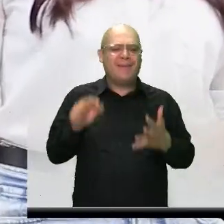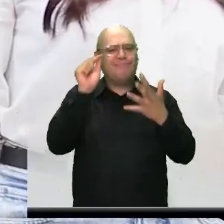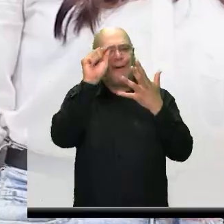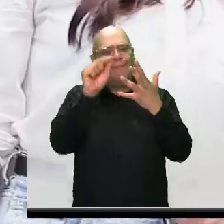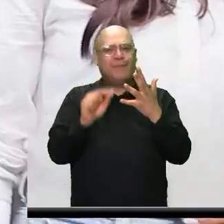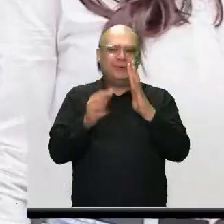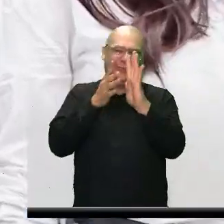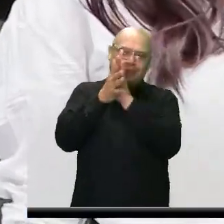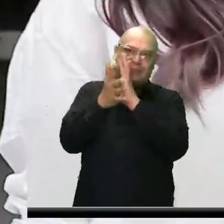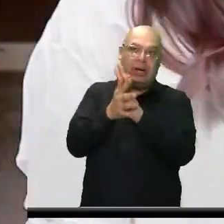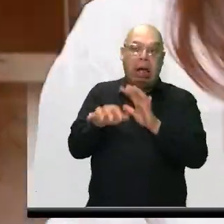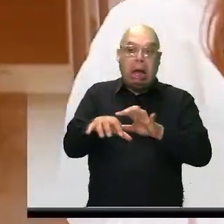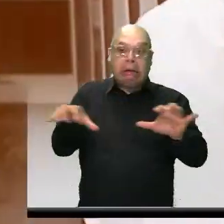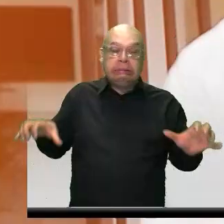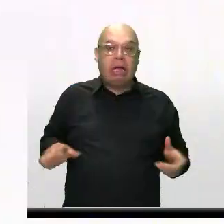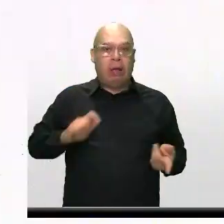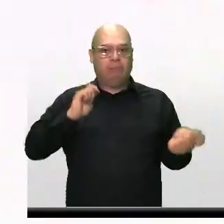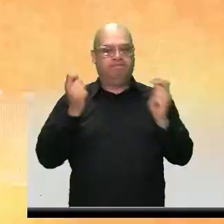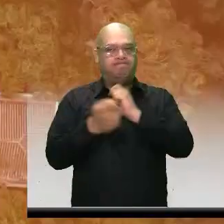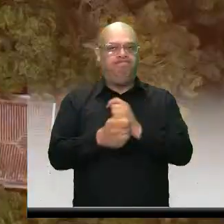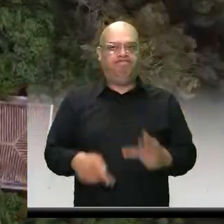esas buenas acciones transforman vidas.